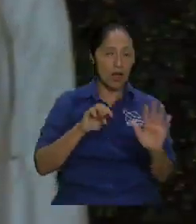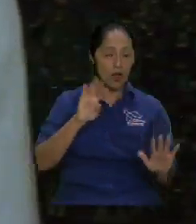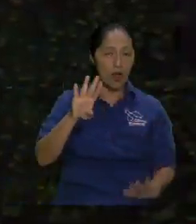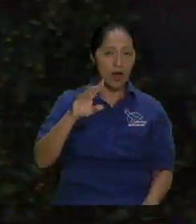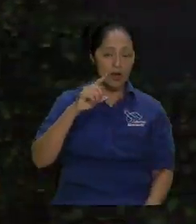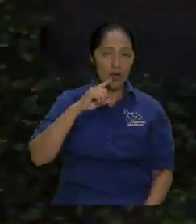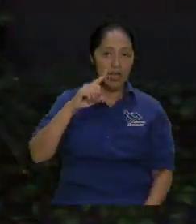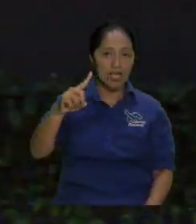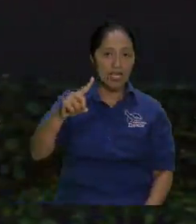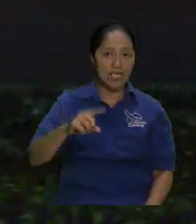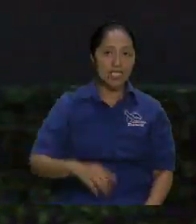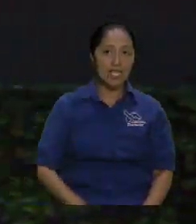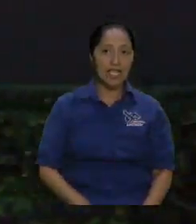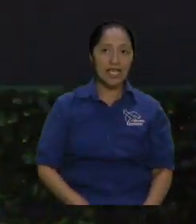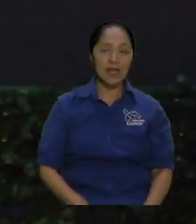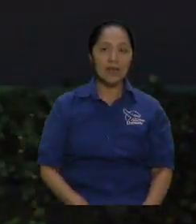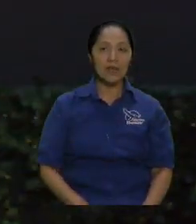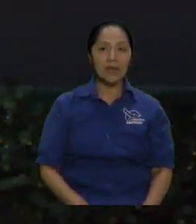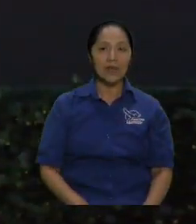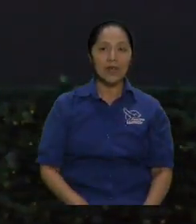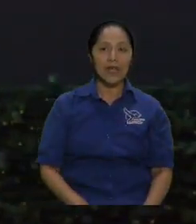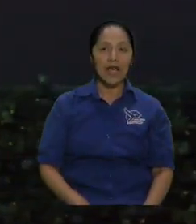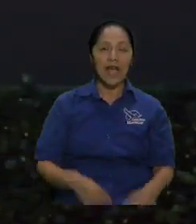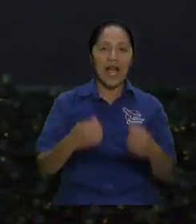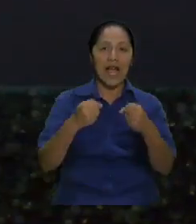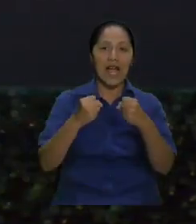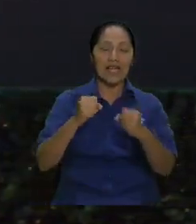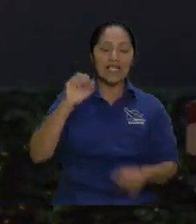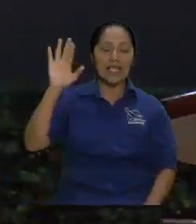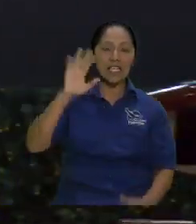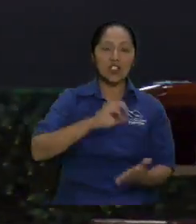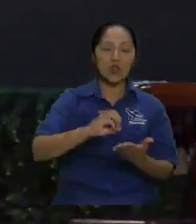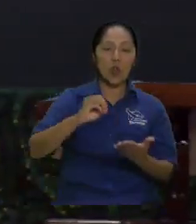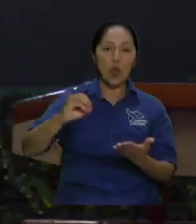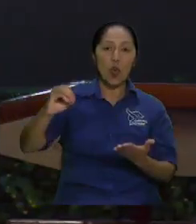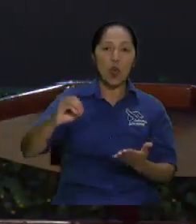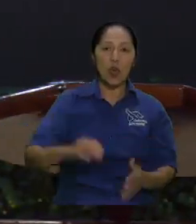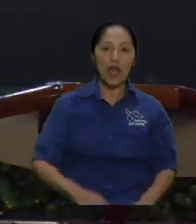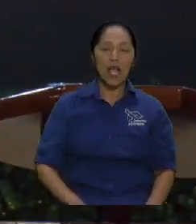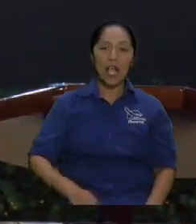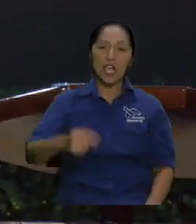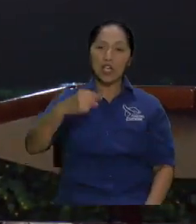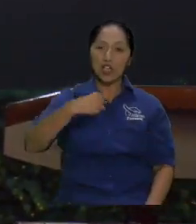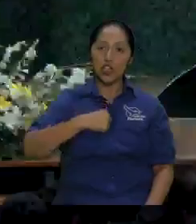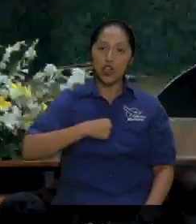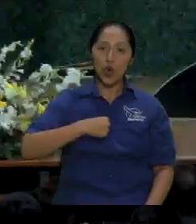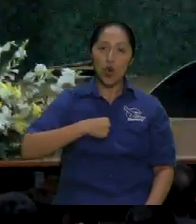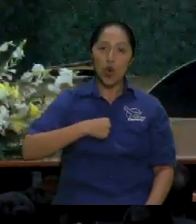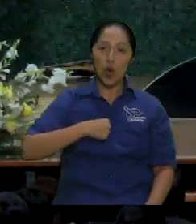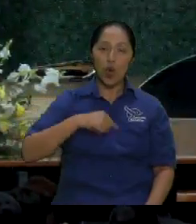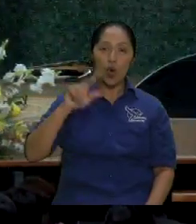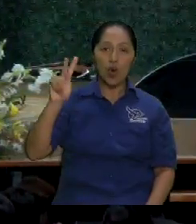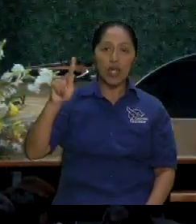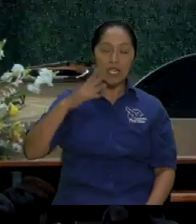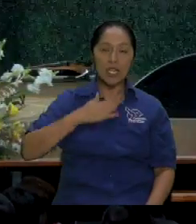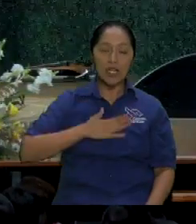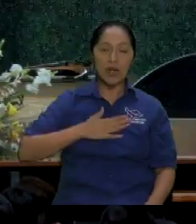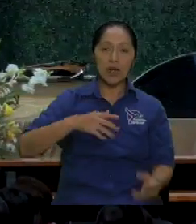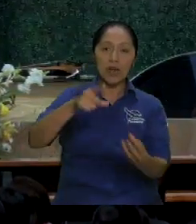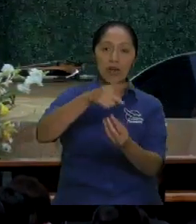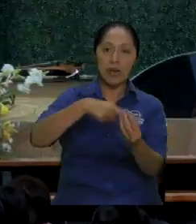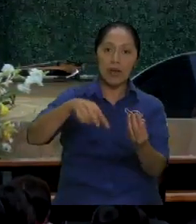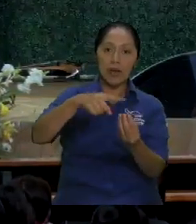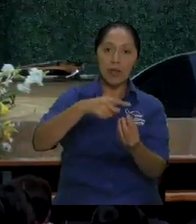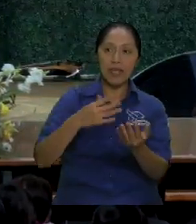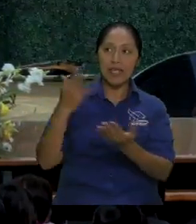llevar a cabo su obra llevar a cabo su servicio yo y mi casa serviremos a Jehová servirle a Dios ir y